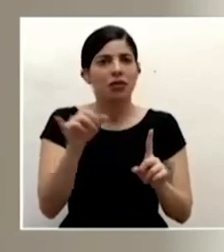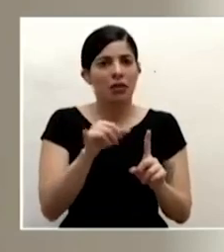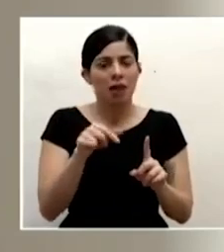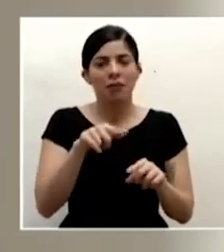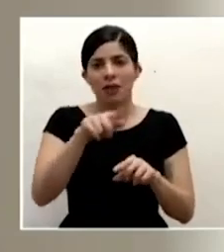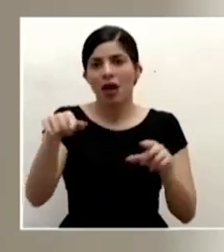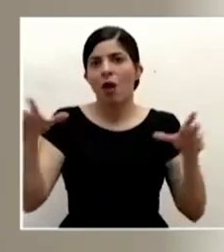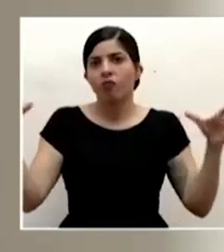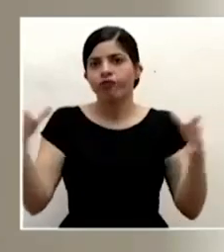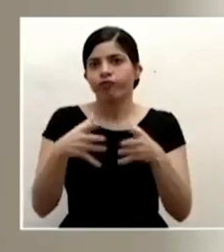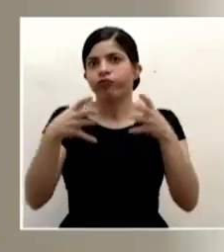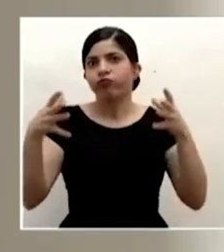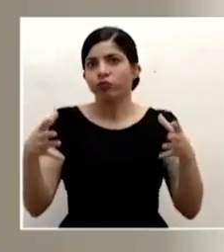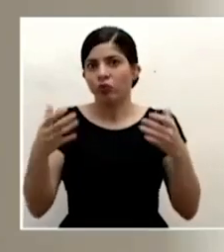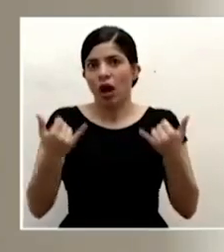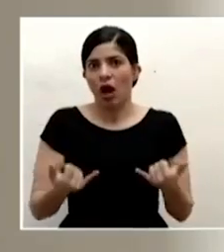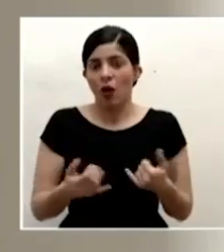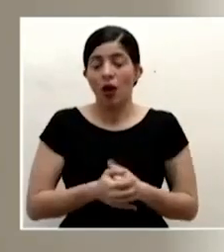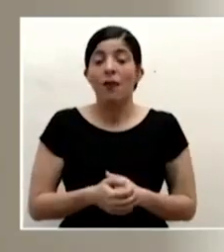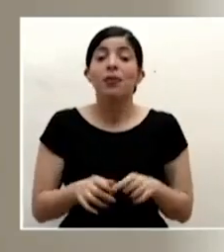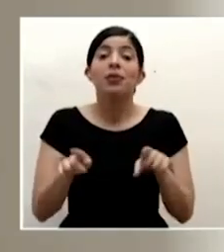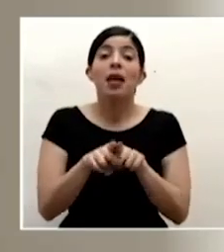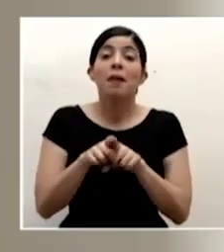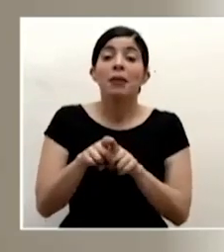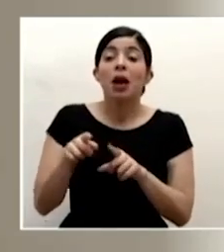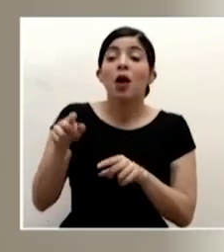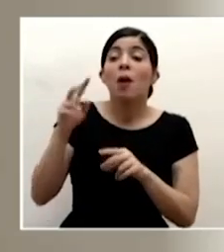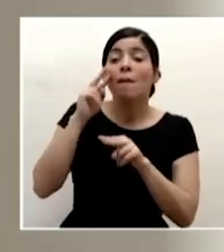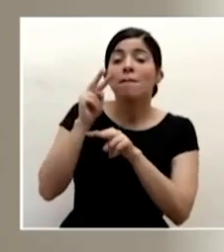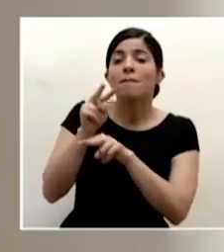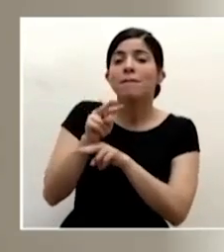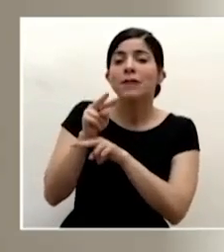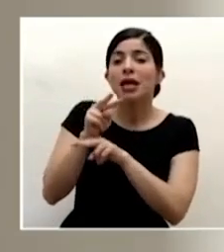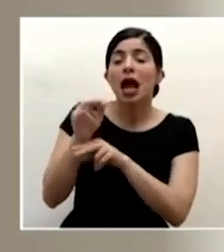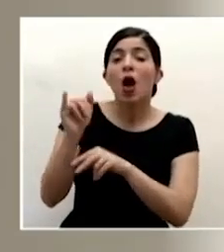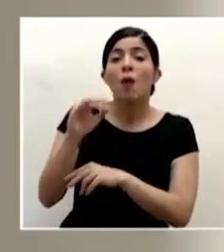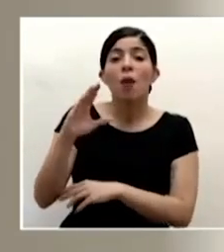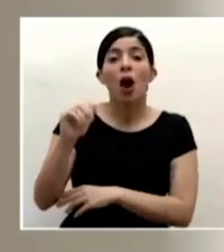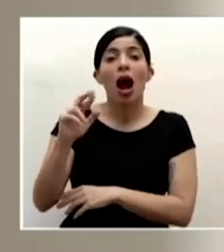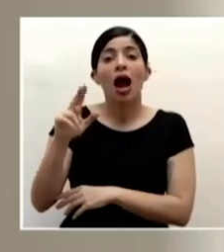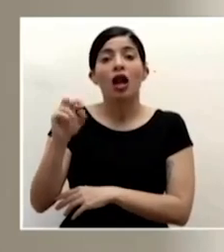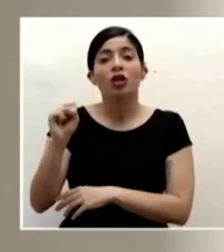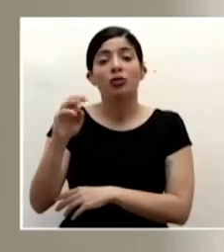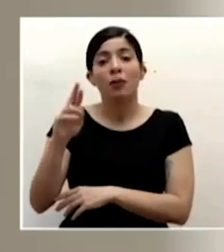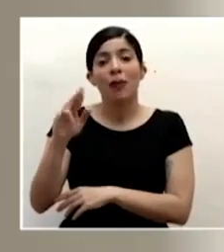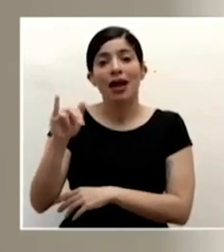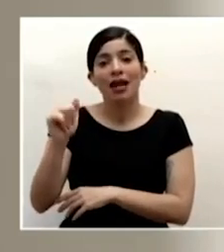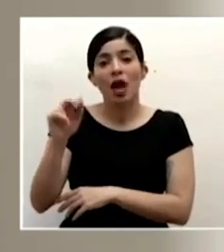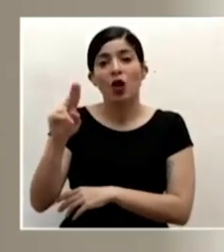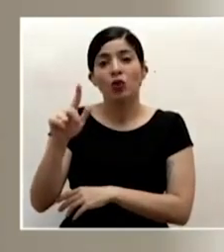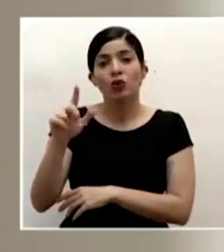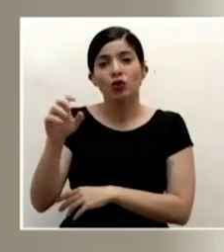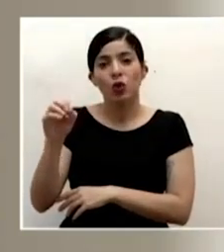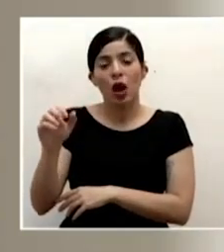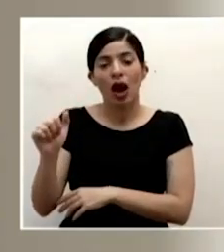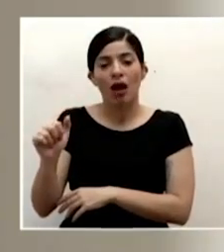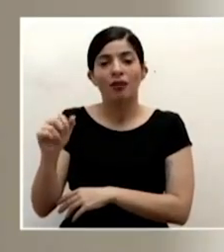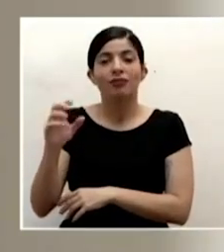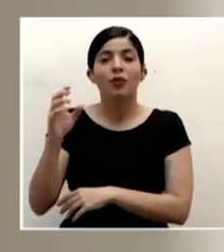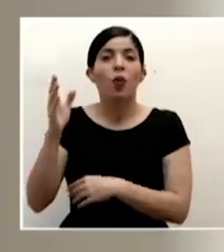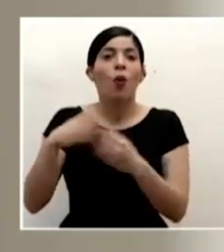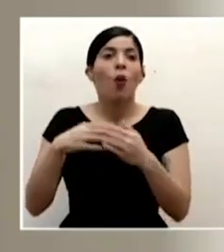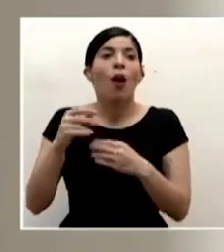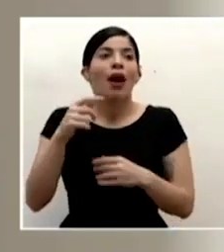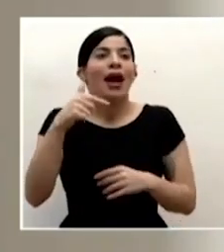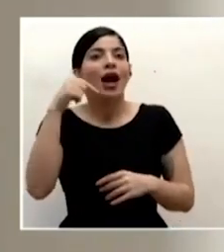casos digamos de posibles brotes como lo que ocurrió en carlos maría bolloa o cualquier amago de un brote en un call center por ejemplo donde se muestre